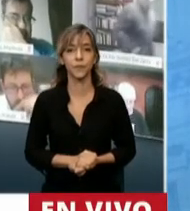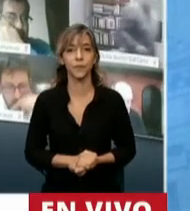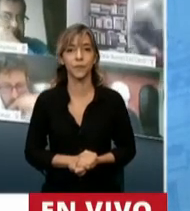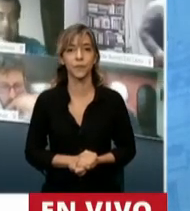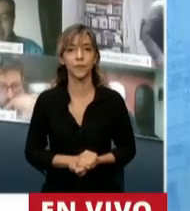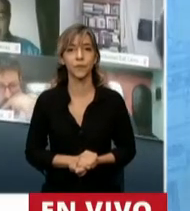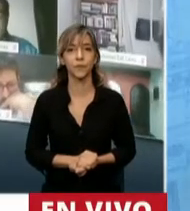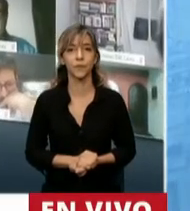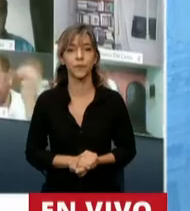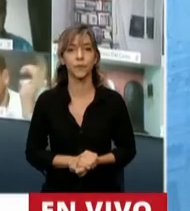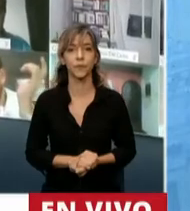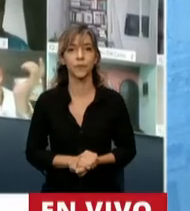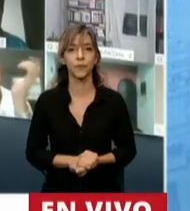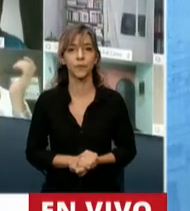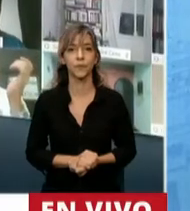Gracias,